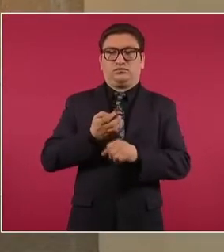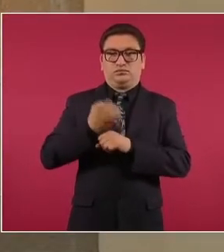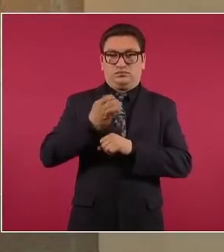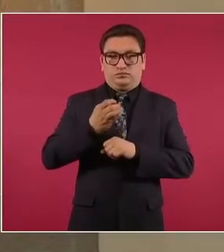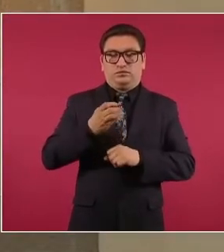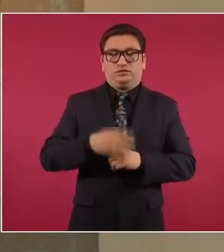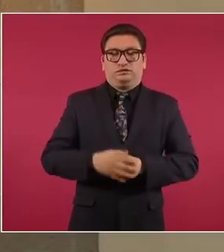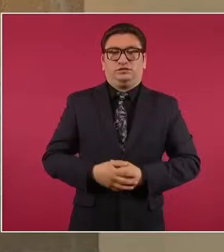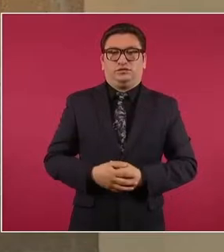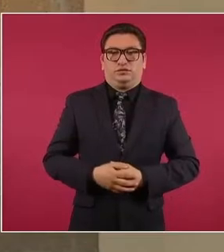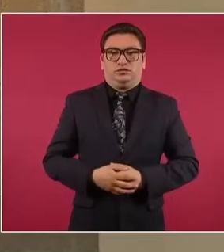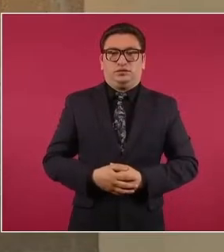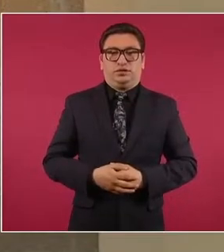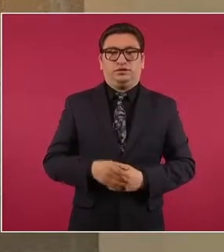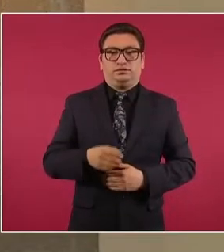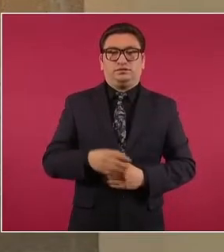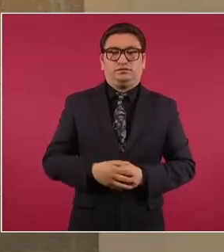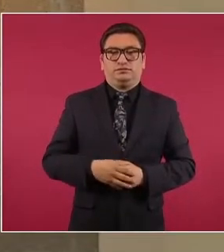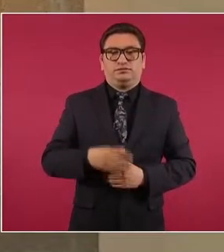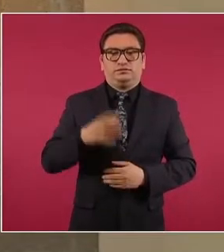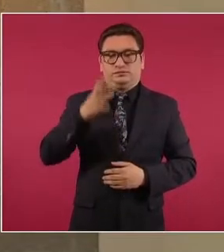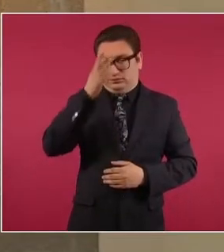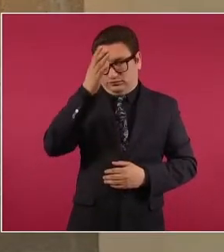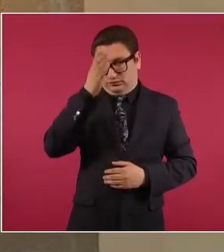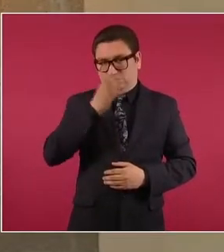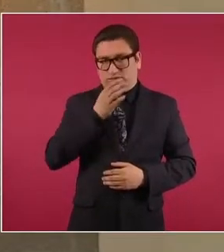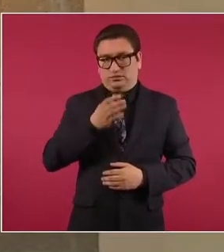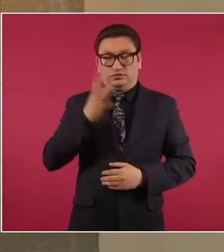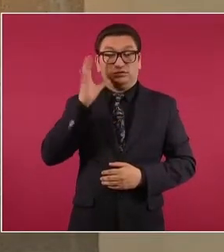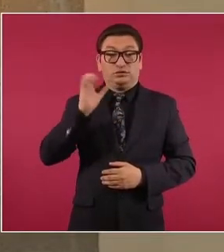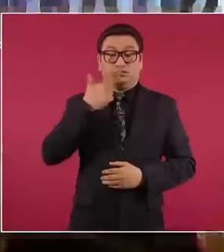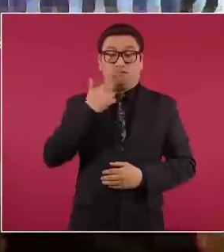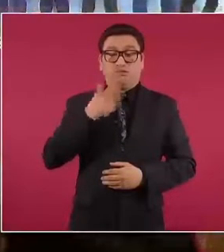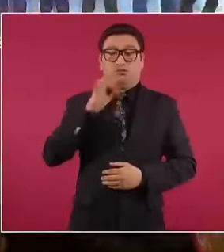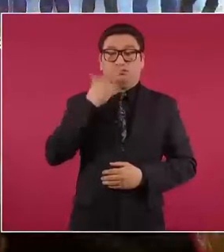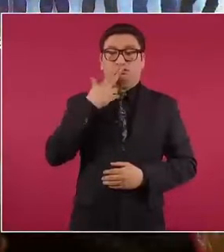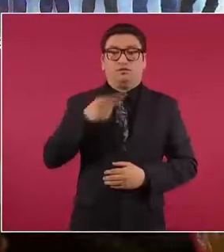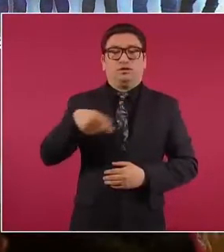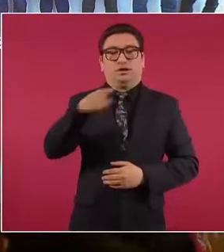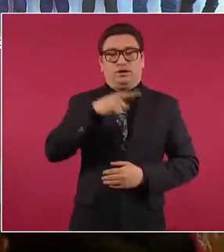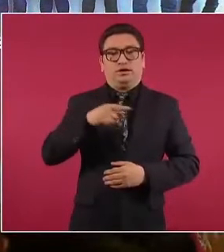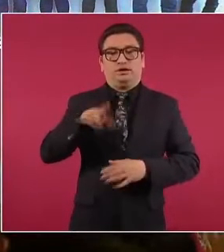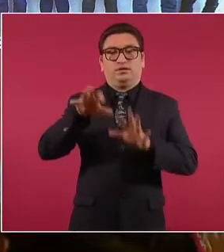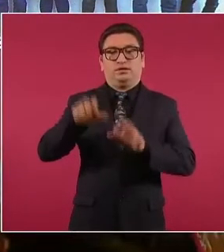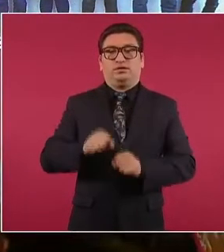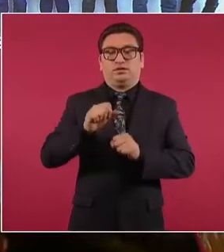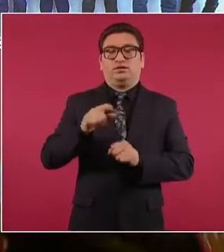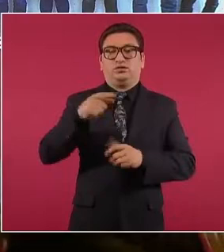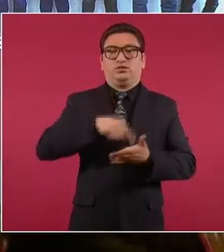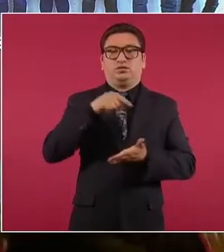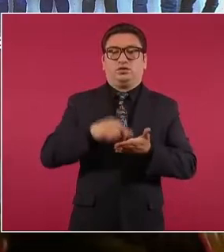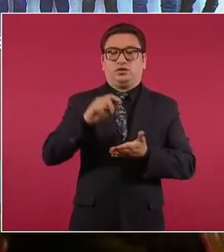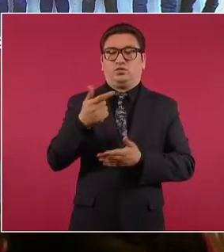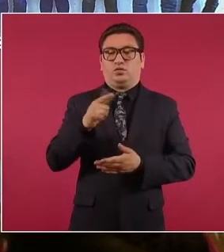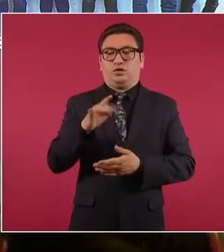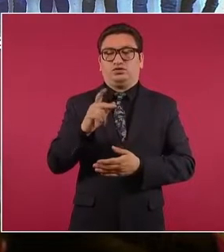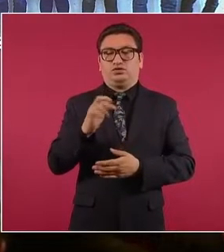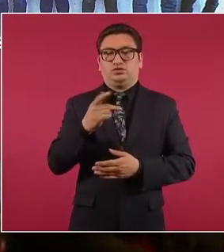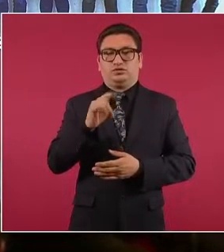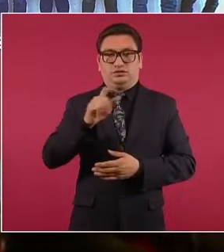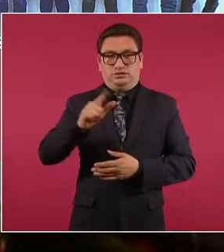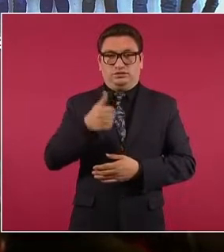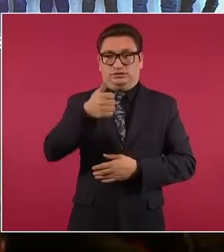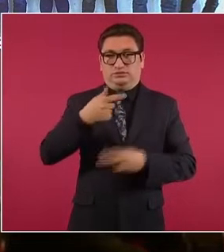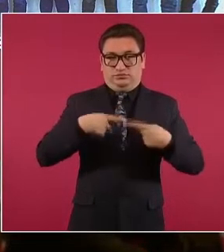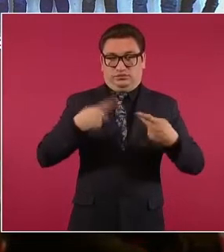Chihuahua y en coordinación con la fiscalía de aquella entidad, lograron la detención en Huachochi de seis personas a